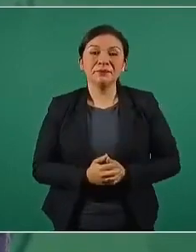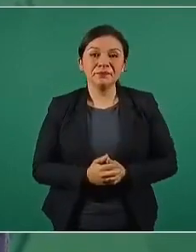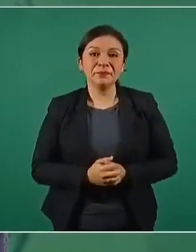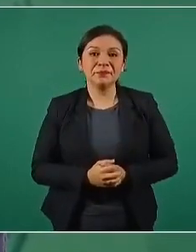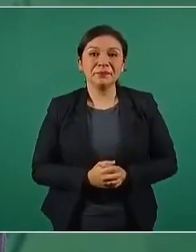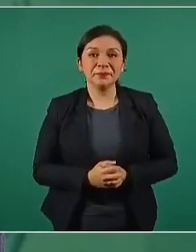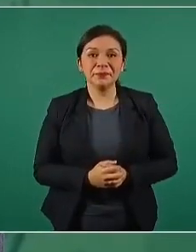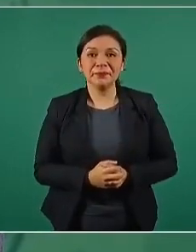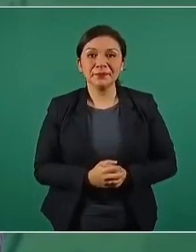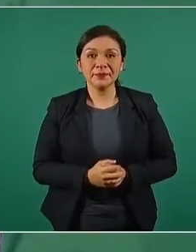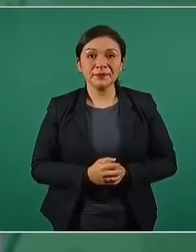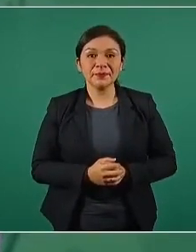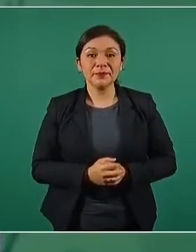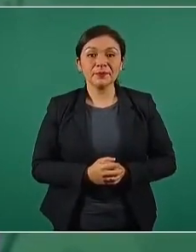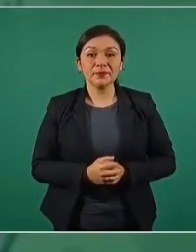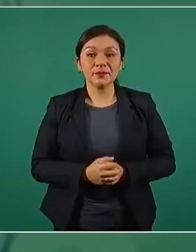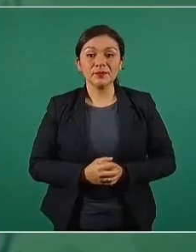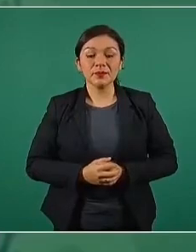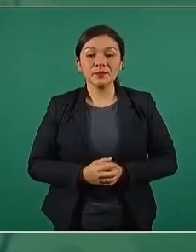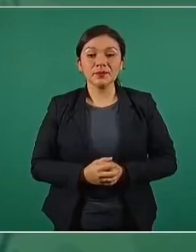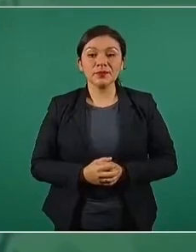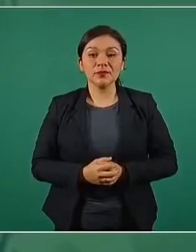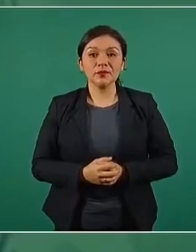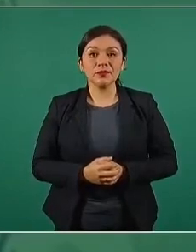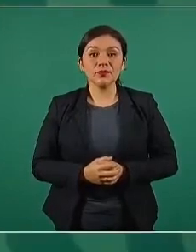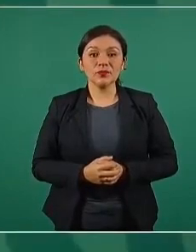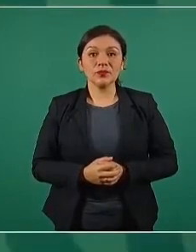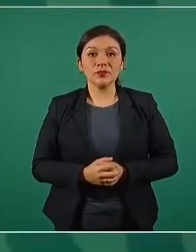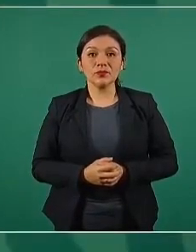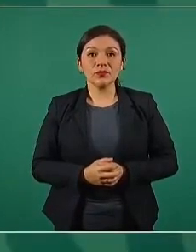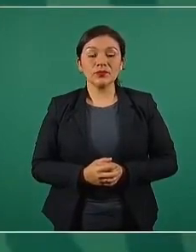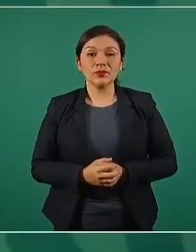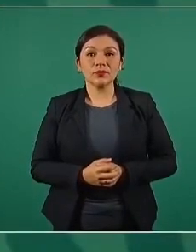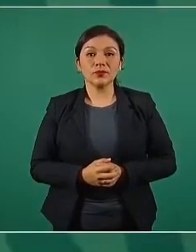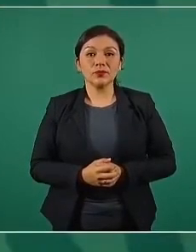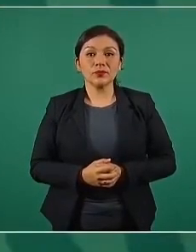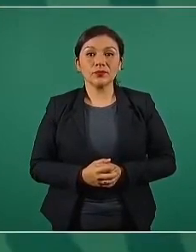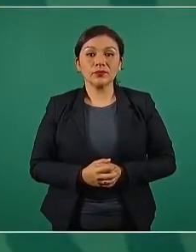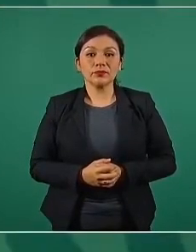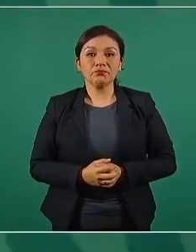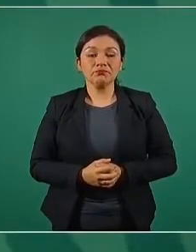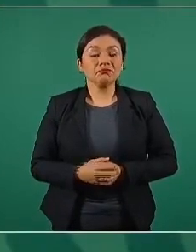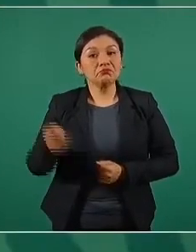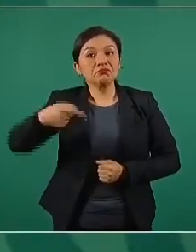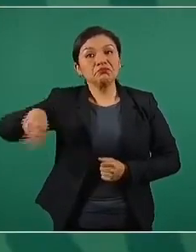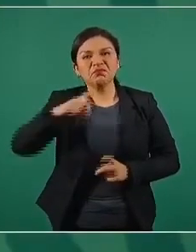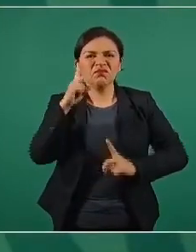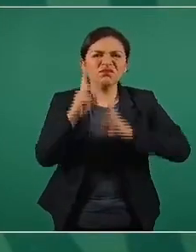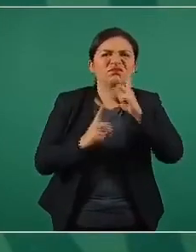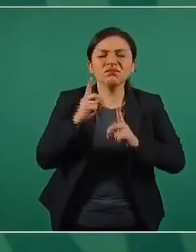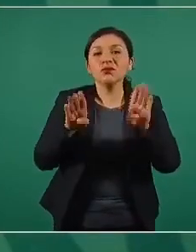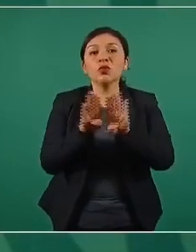actuando de manera muy profesional, profesional,